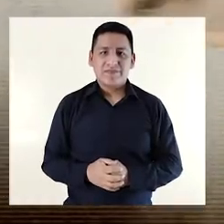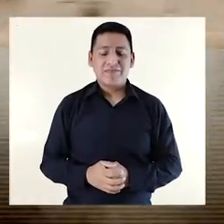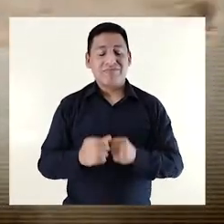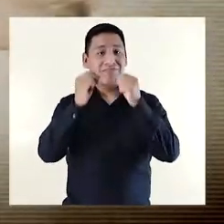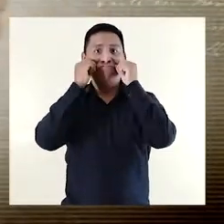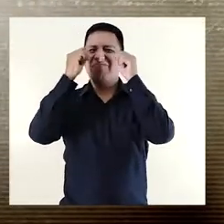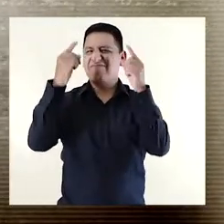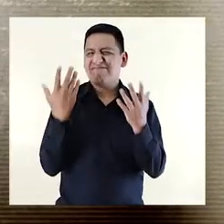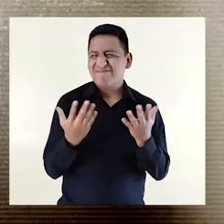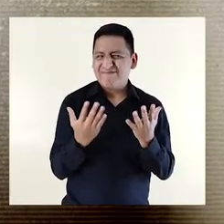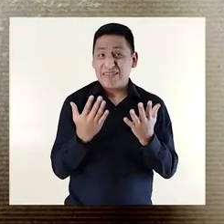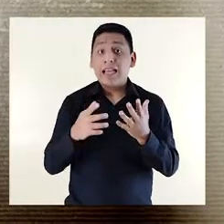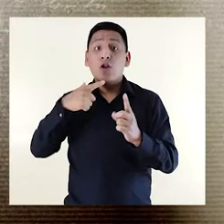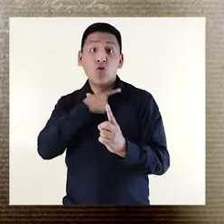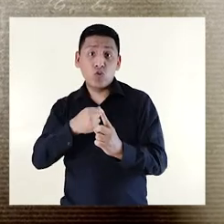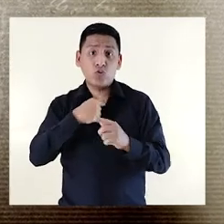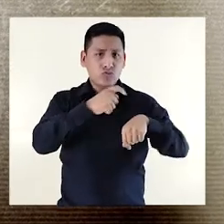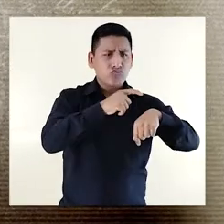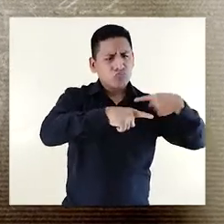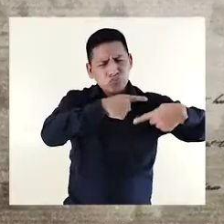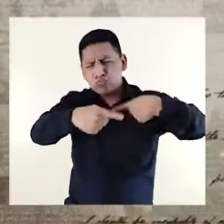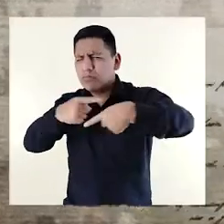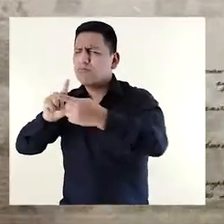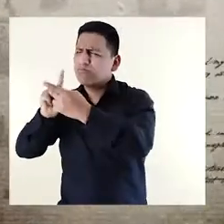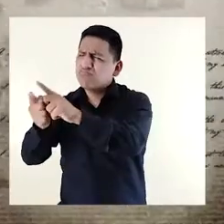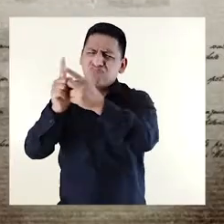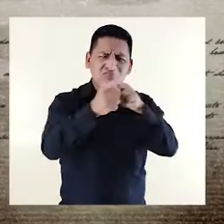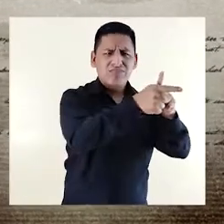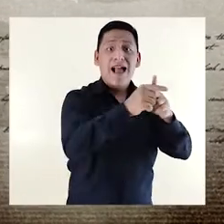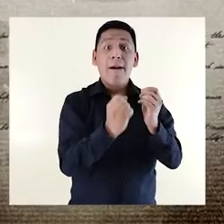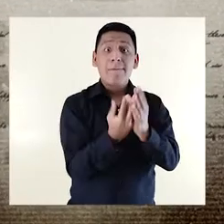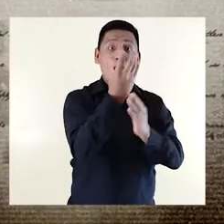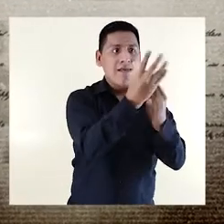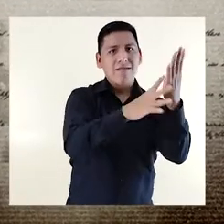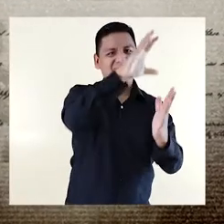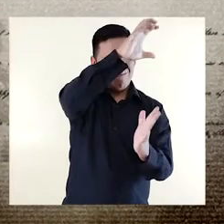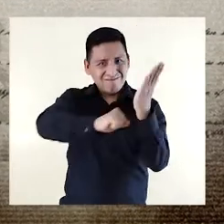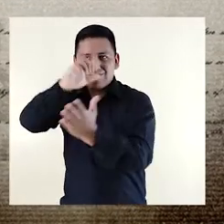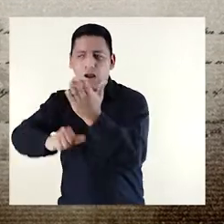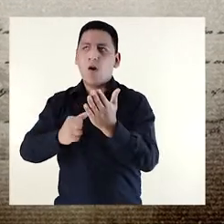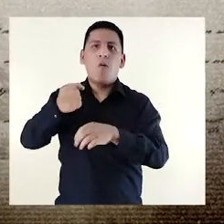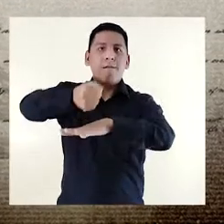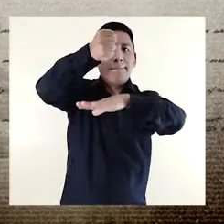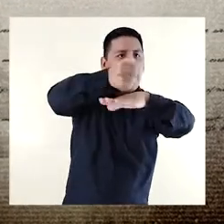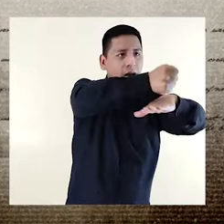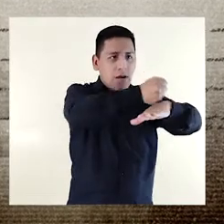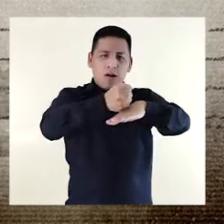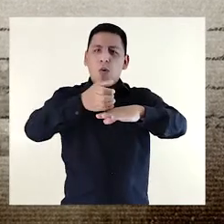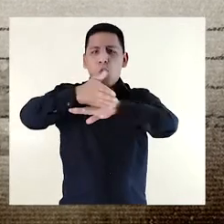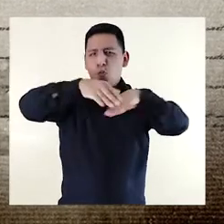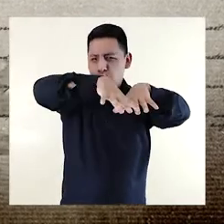Es interesante notar cómo los gustos cambiaron a través de la presencia o ausencia de plantas y jardines, de esculturas,